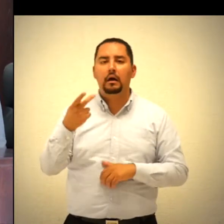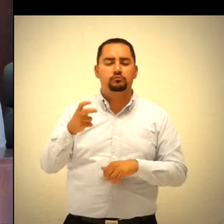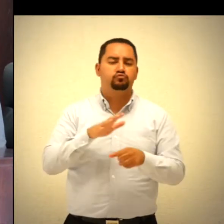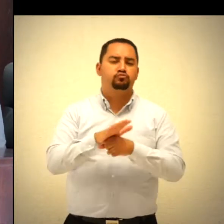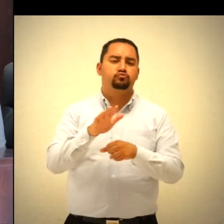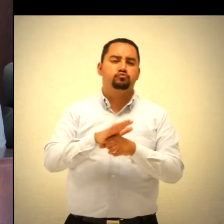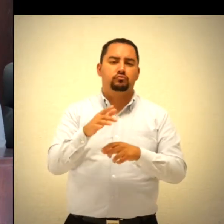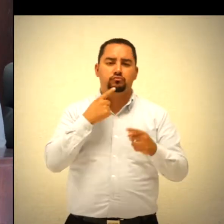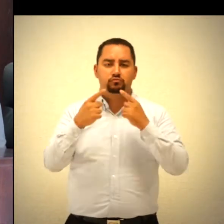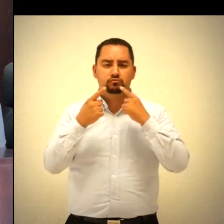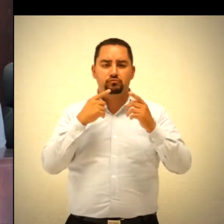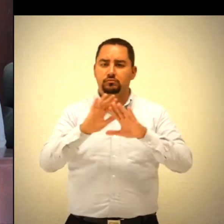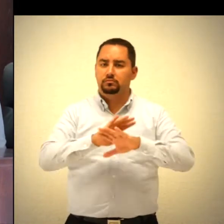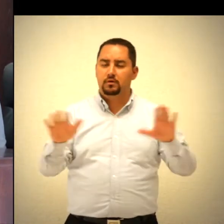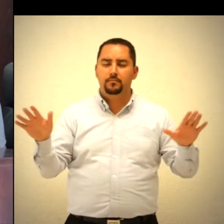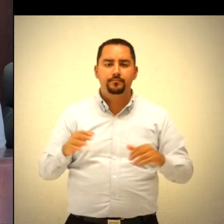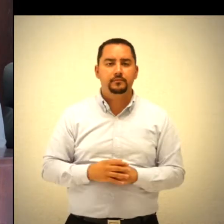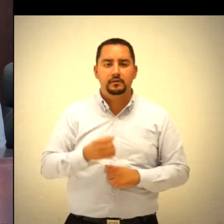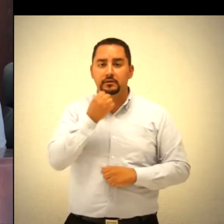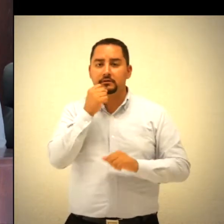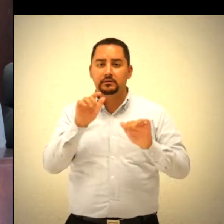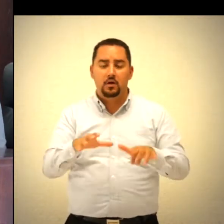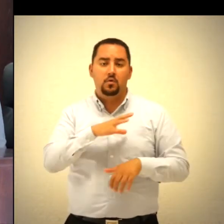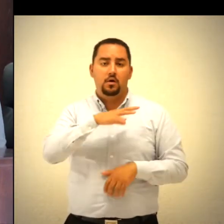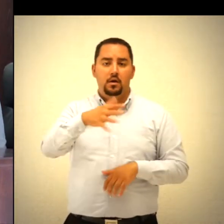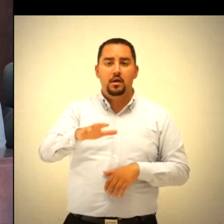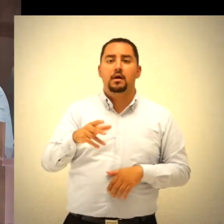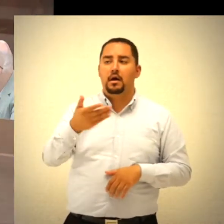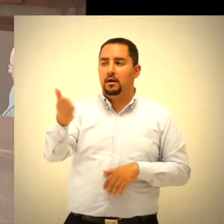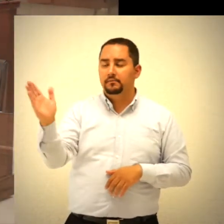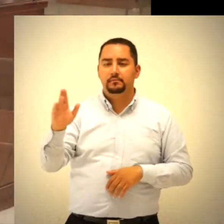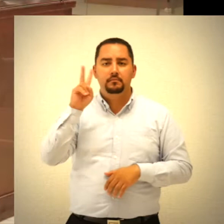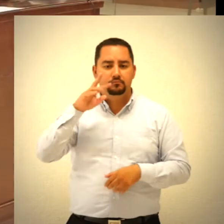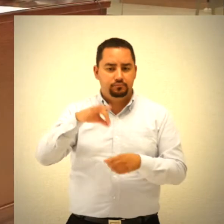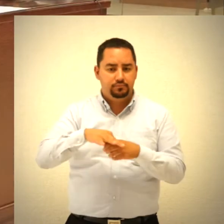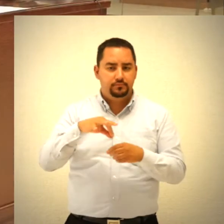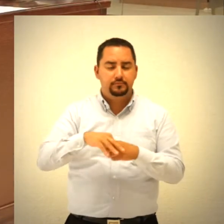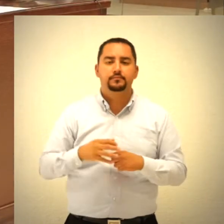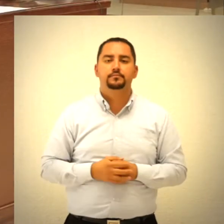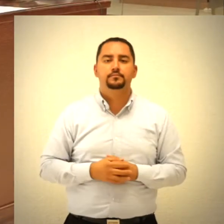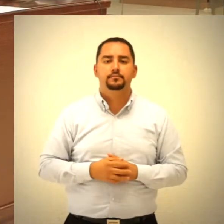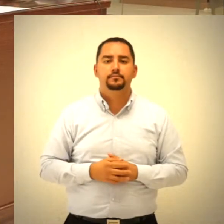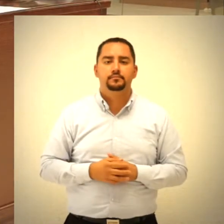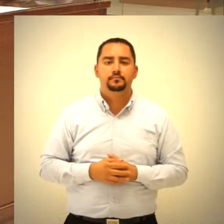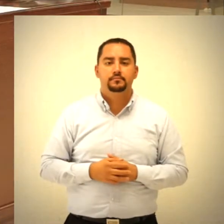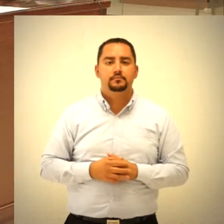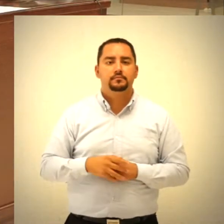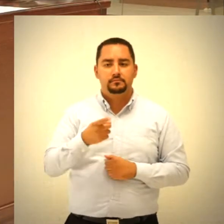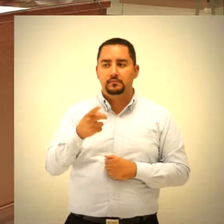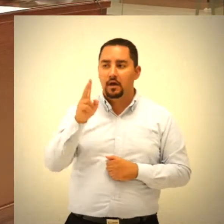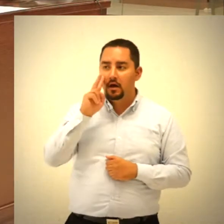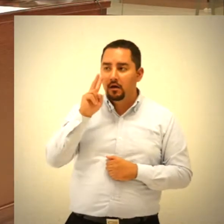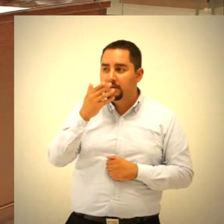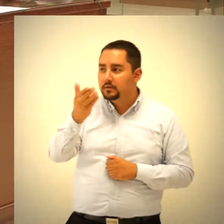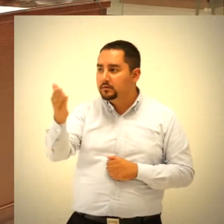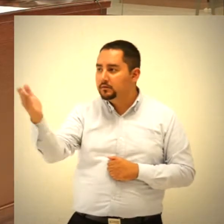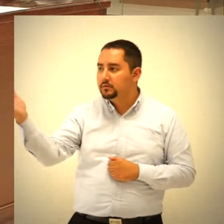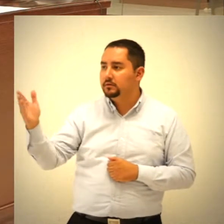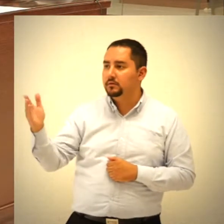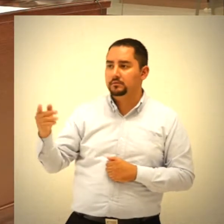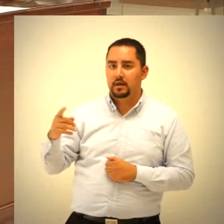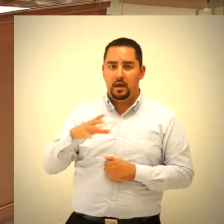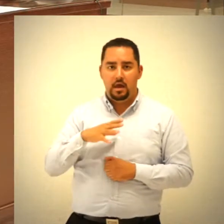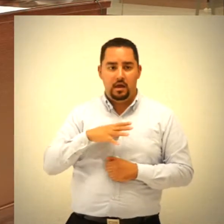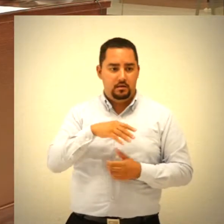suficientemente discutido el proyecto. Secretario General, sirva se someterlo a votación. Se somete a consideración del pleno el proyecto de cuenta del